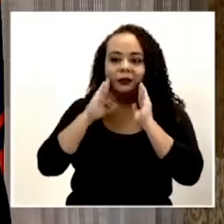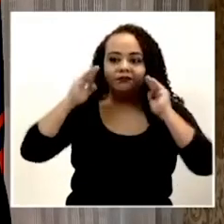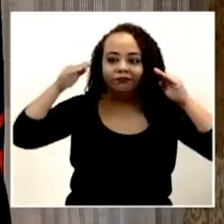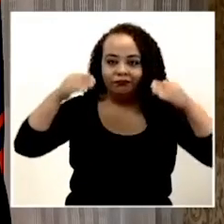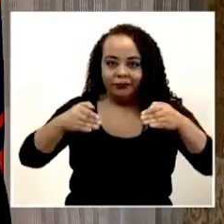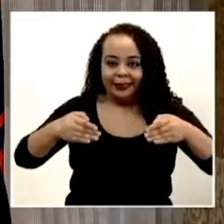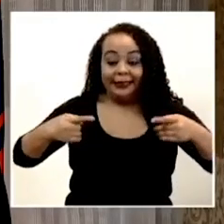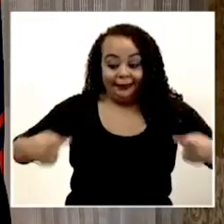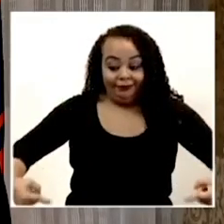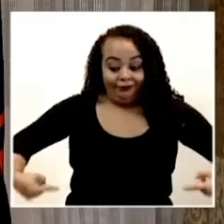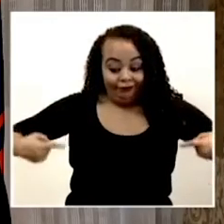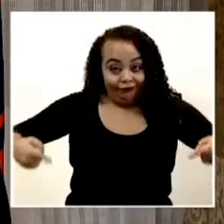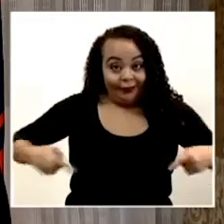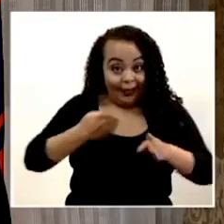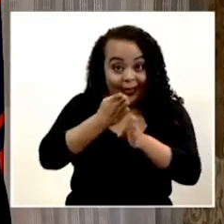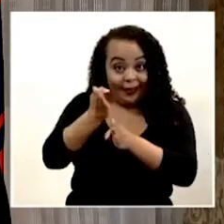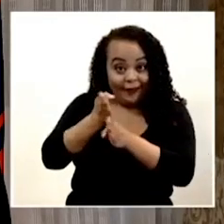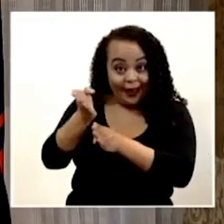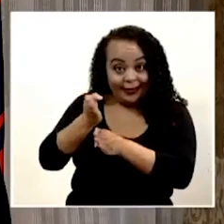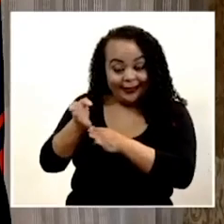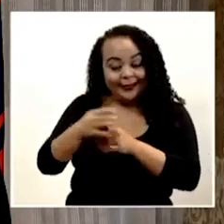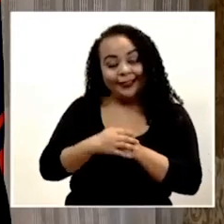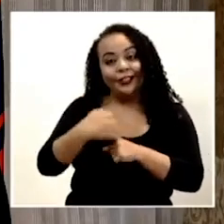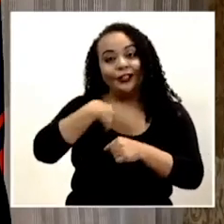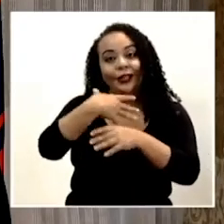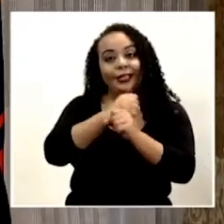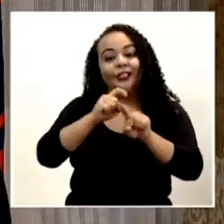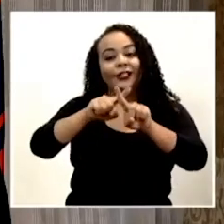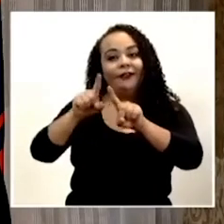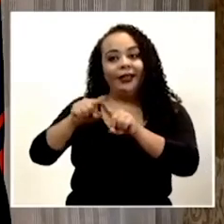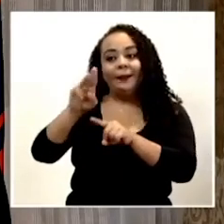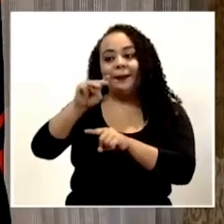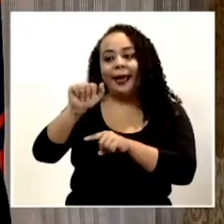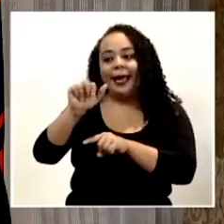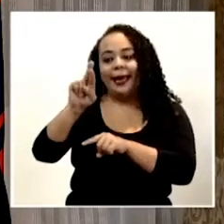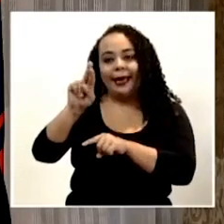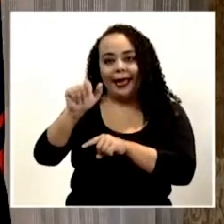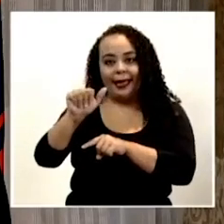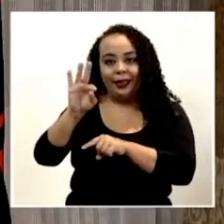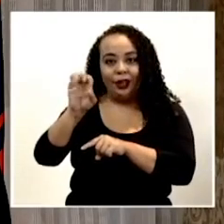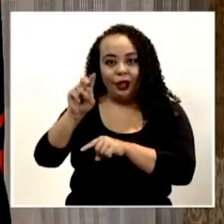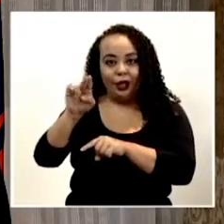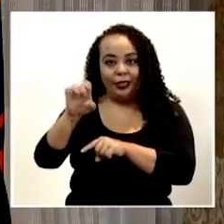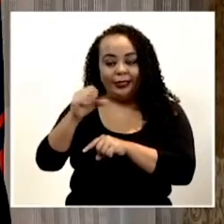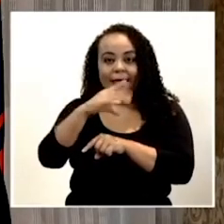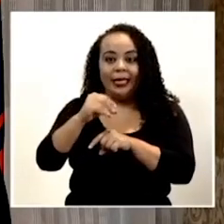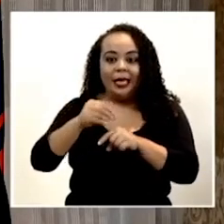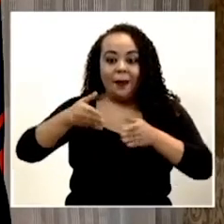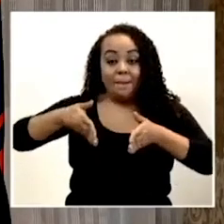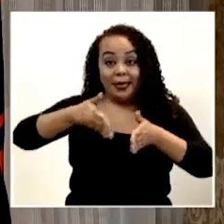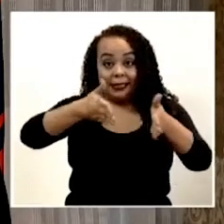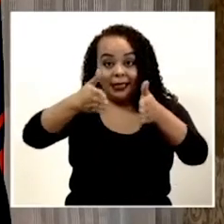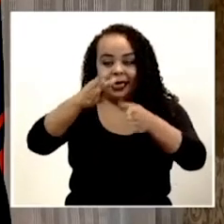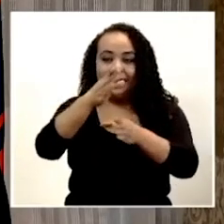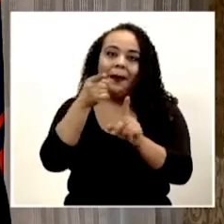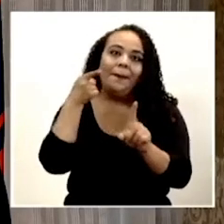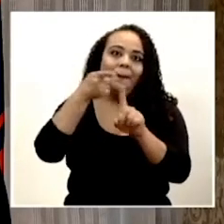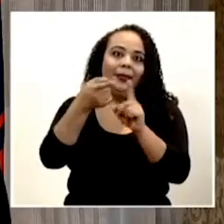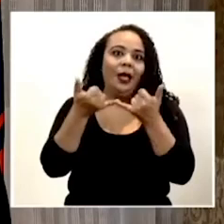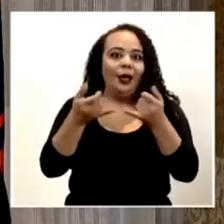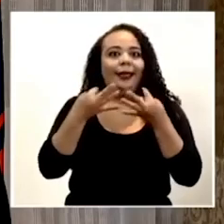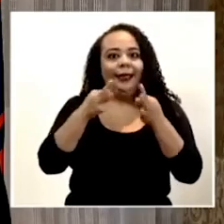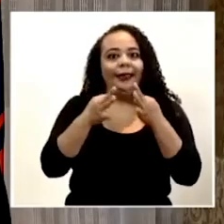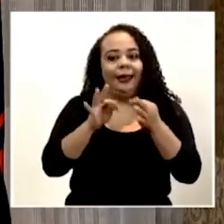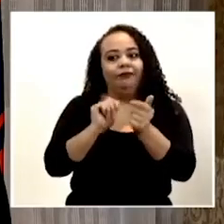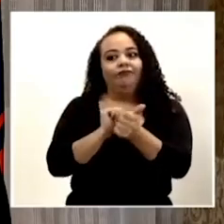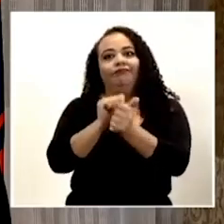en silla de ruedas de carrera, a donde he hecho varios maratones y, y, pues, eventos de pista. Y, el, la meta ahora es tratar de